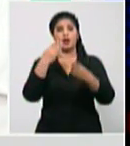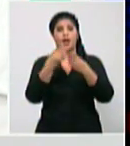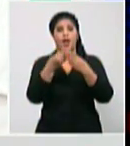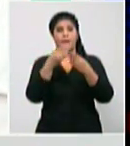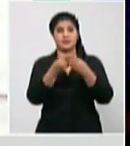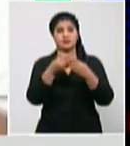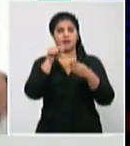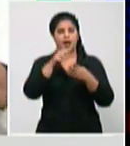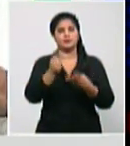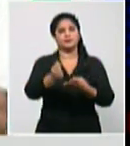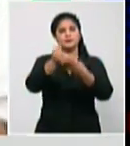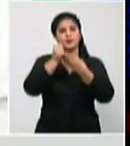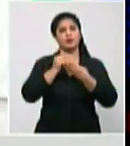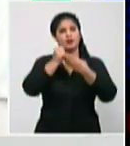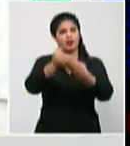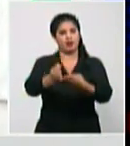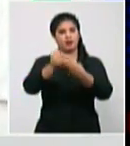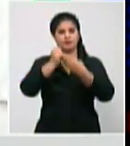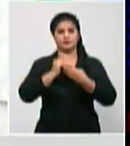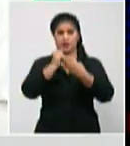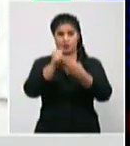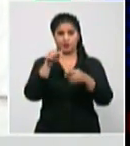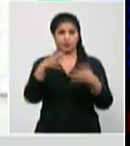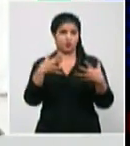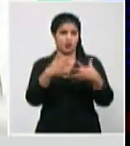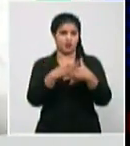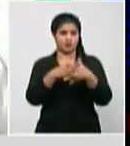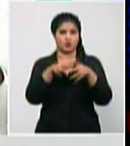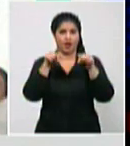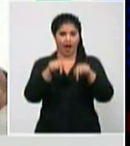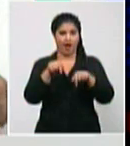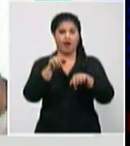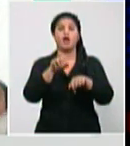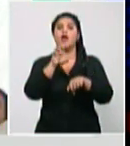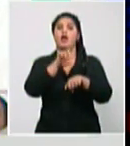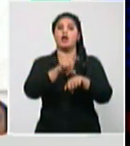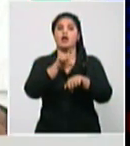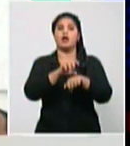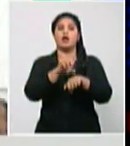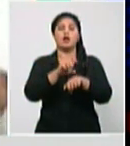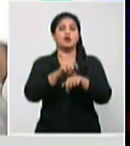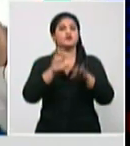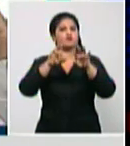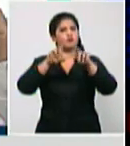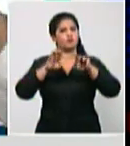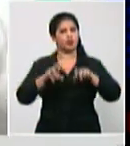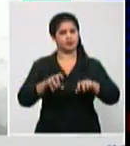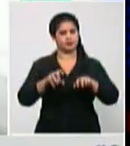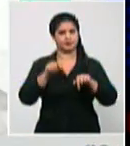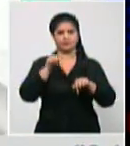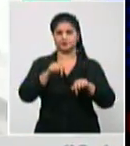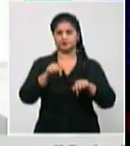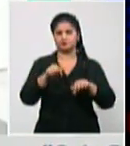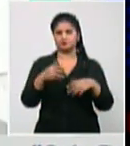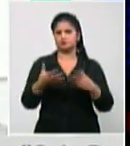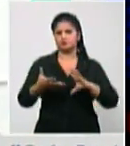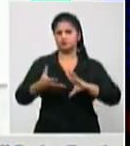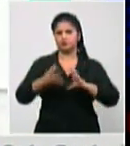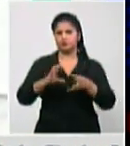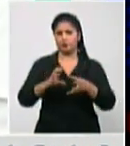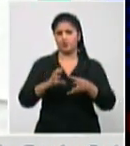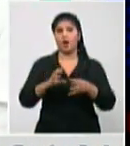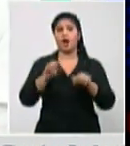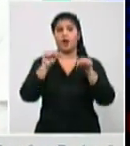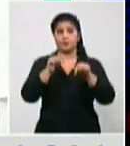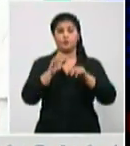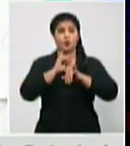tiene que ver mucho con todas estas cosas informáticas un sistema mediante el cual la base de datos